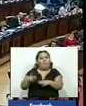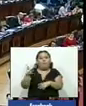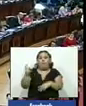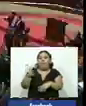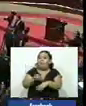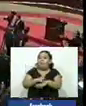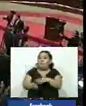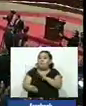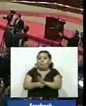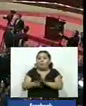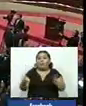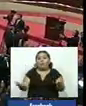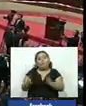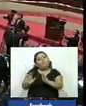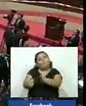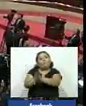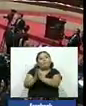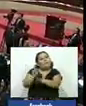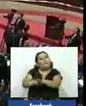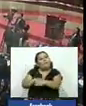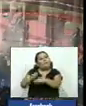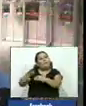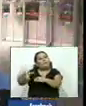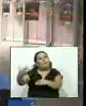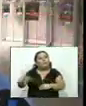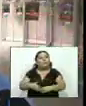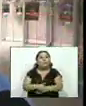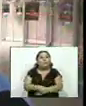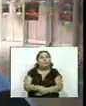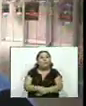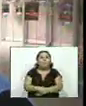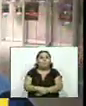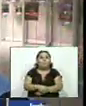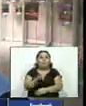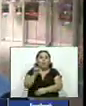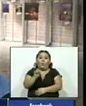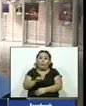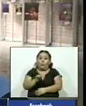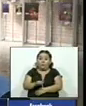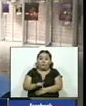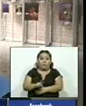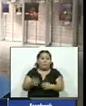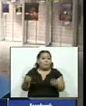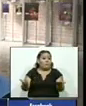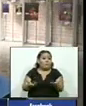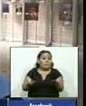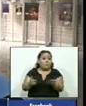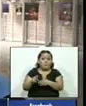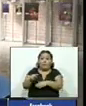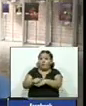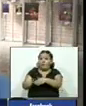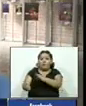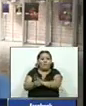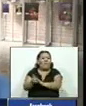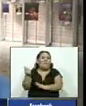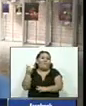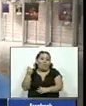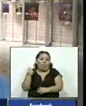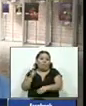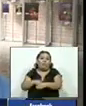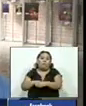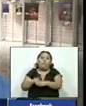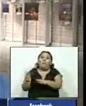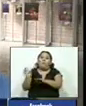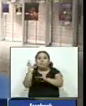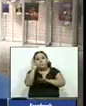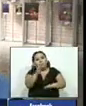incluso pidieron una nueva prórroga tenemos ahora mismo un desacato por parte de la asamblea legislativa hacia la sala